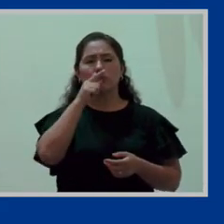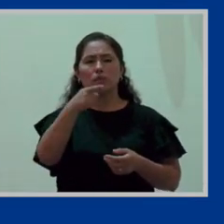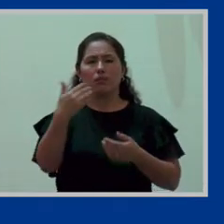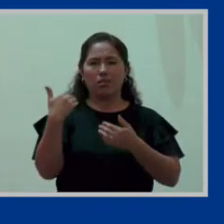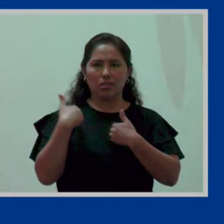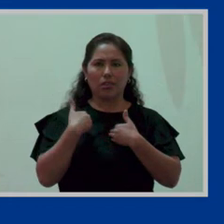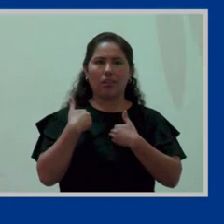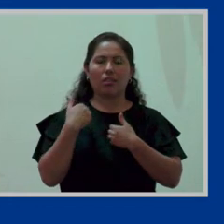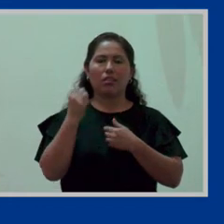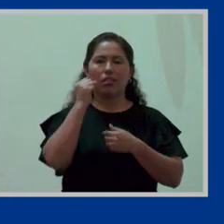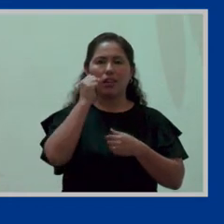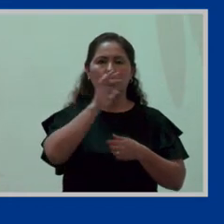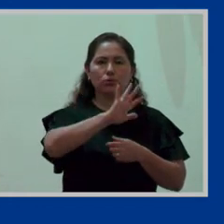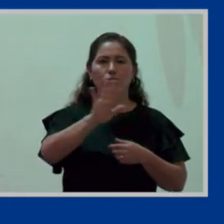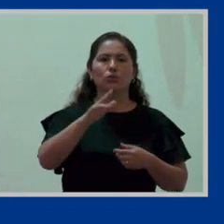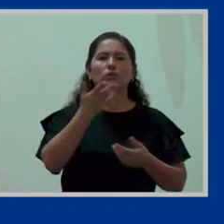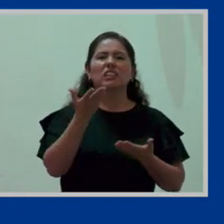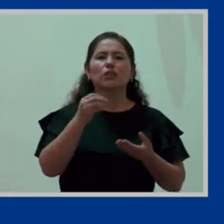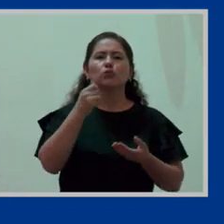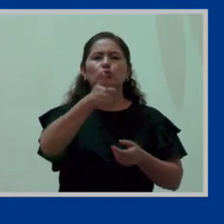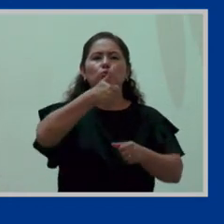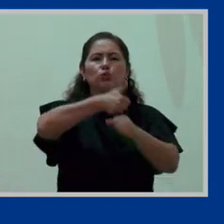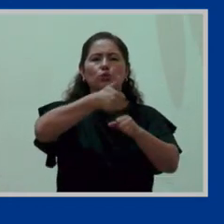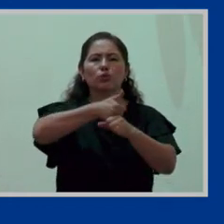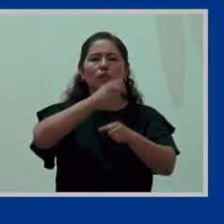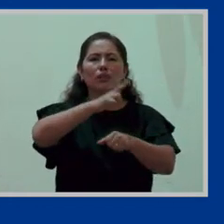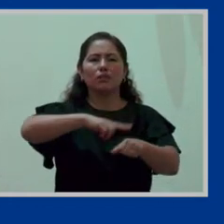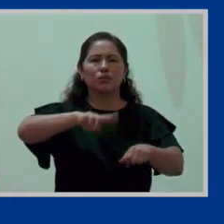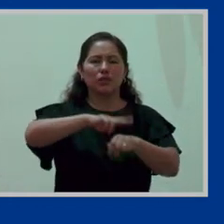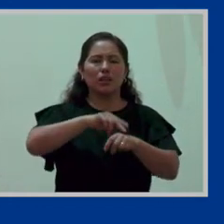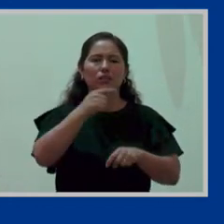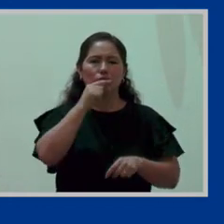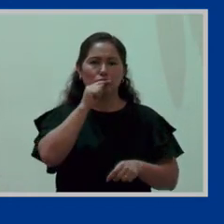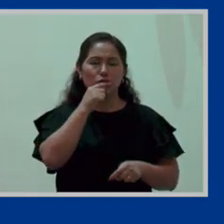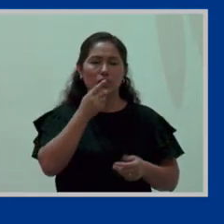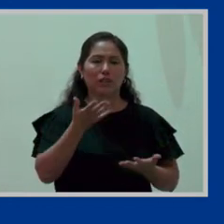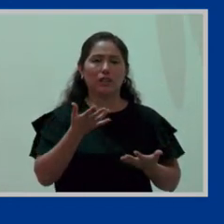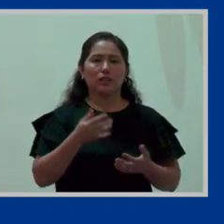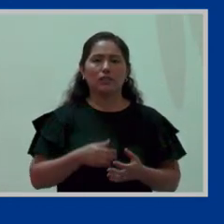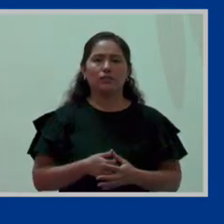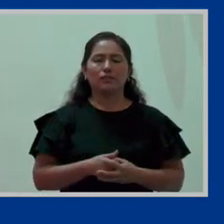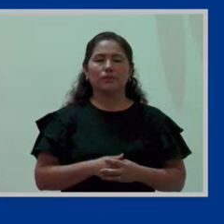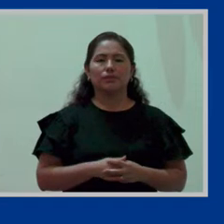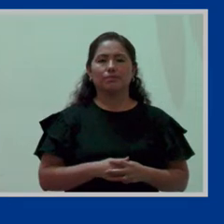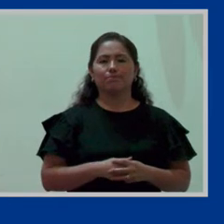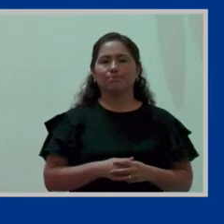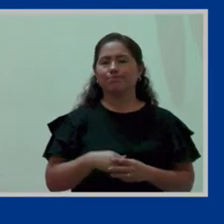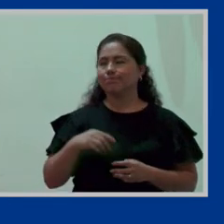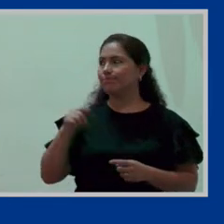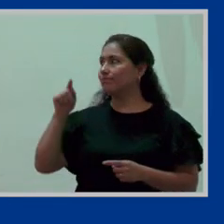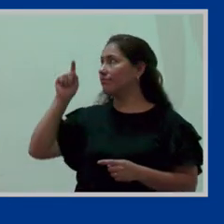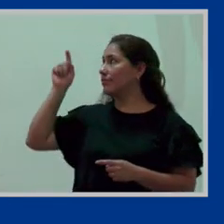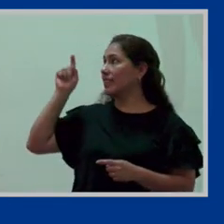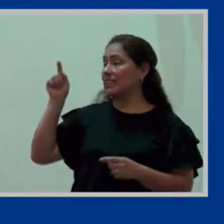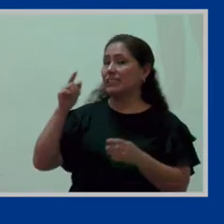por su propia naturaleza. Y entre estos temas,